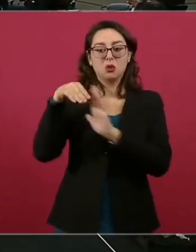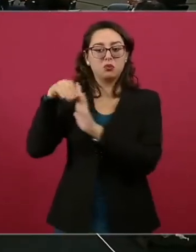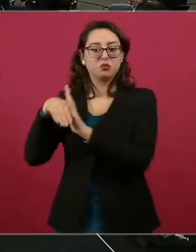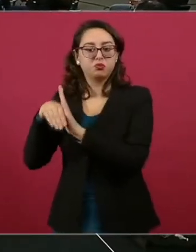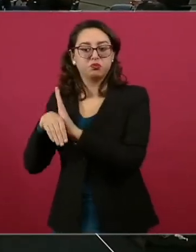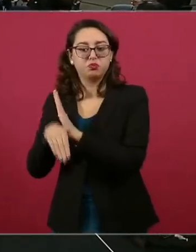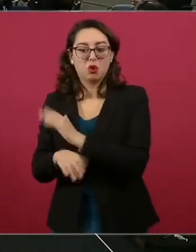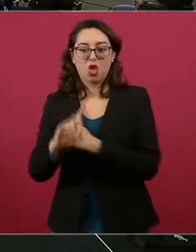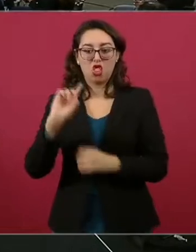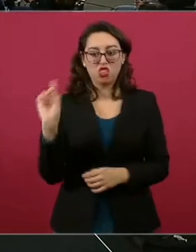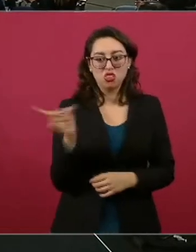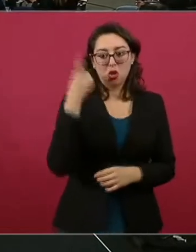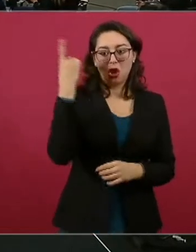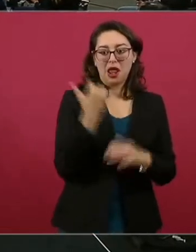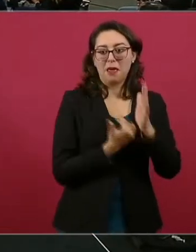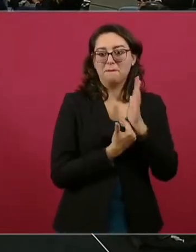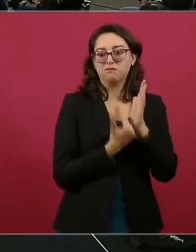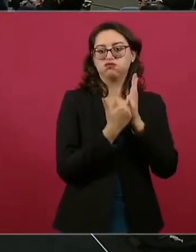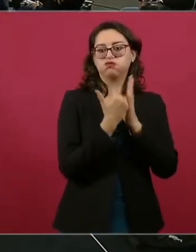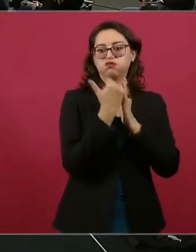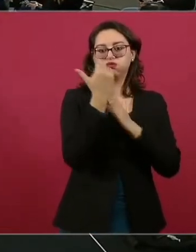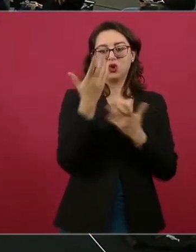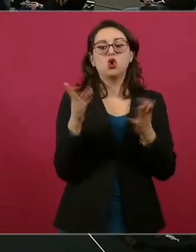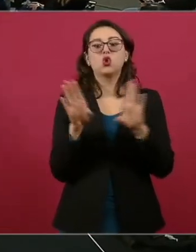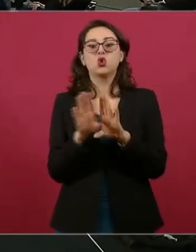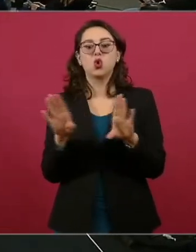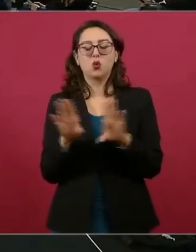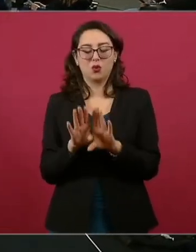tiene efectos.